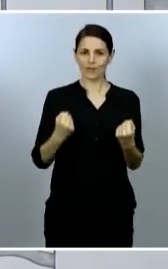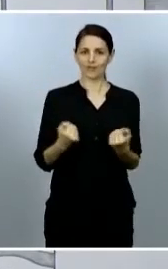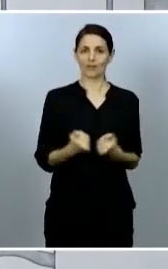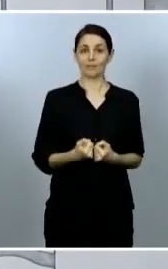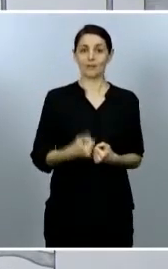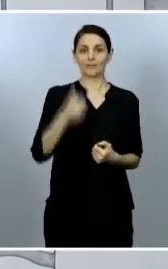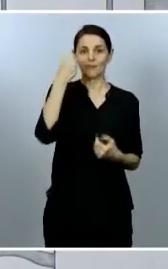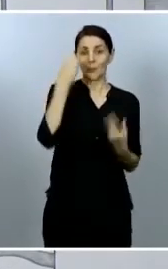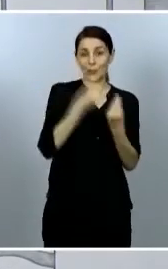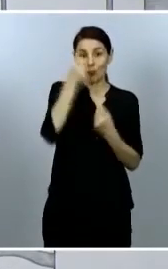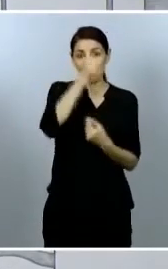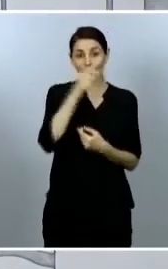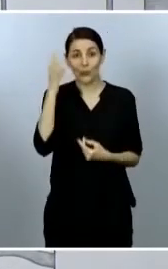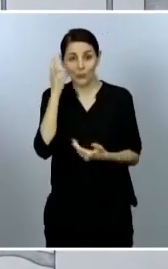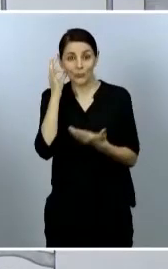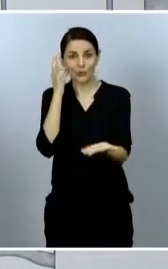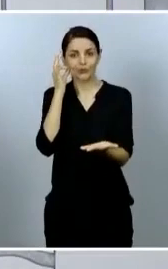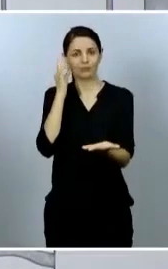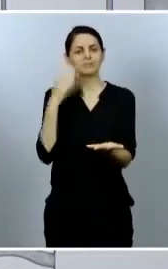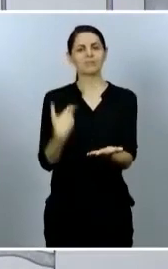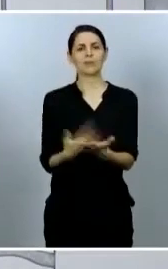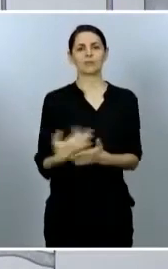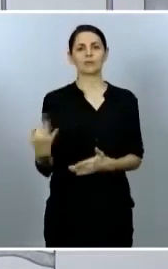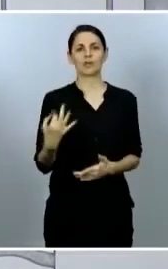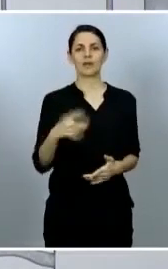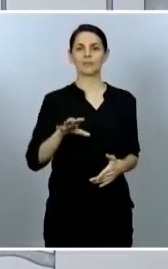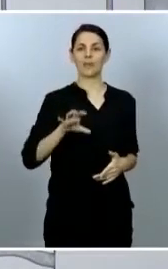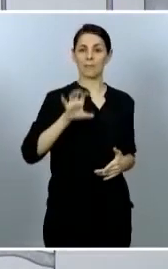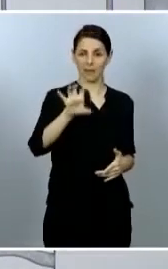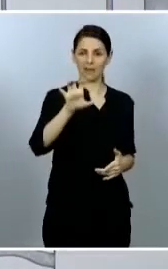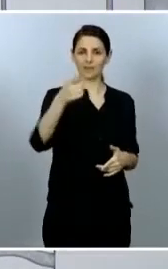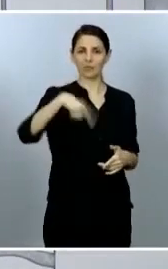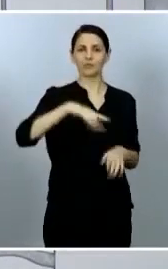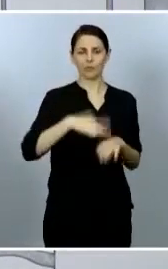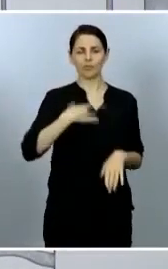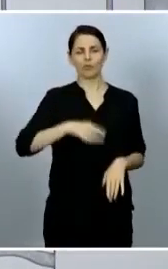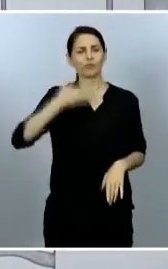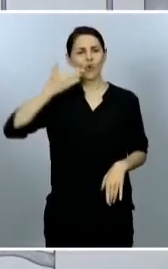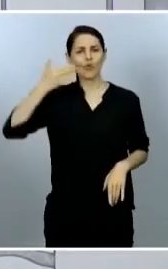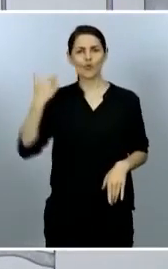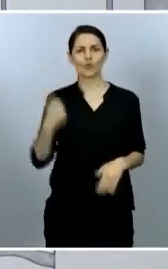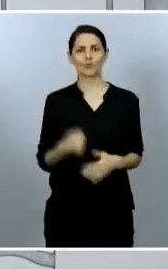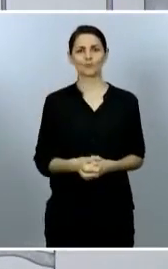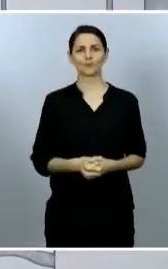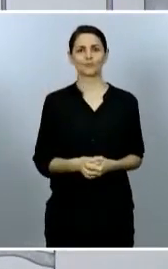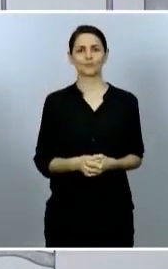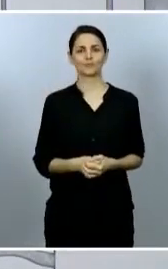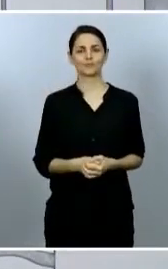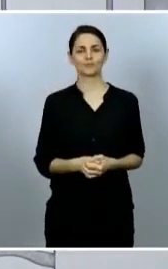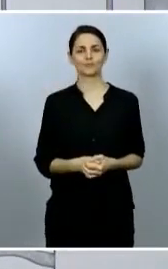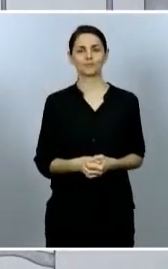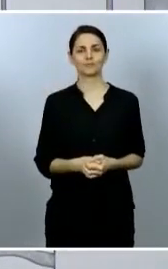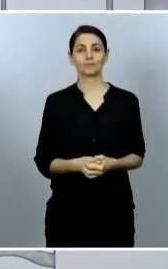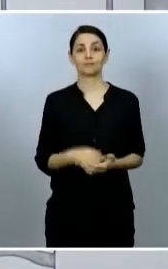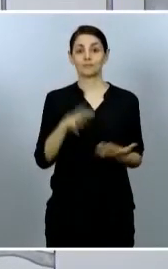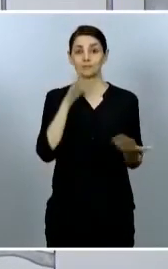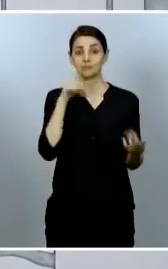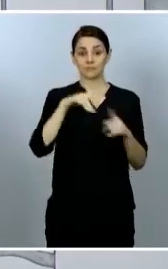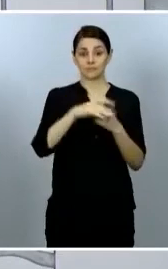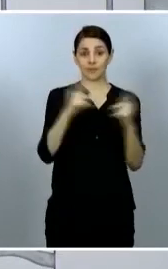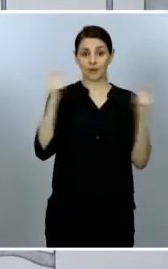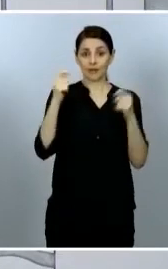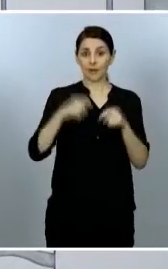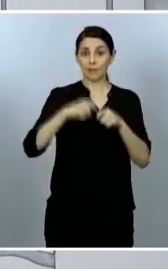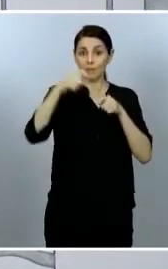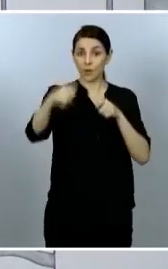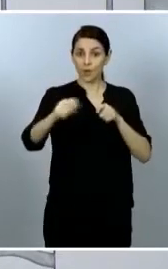que somos un país del que sentirse orgulloso. Ahora, con esta última prórroga, serán presidentes y presidentas